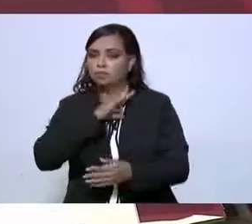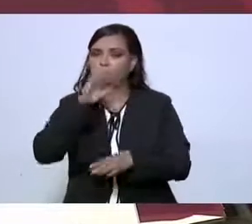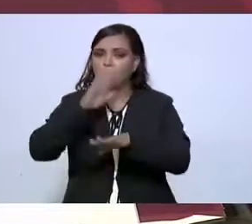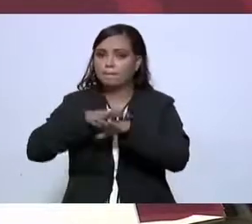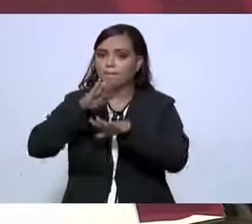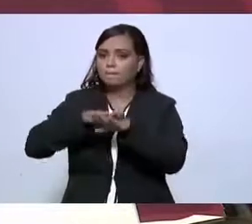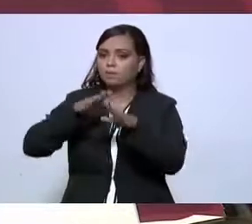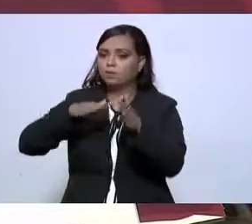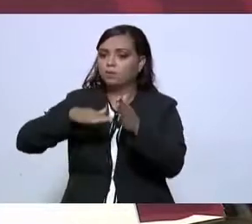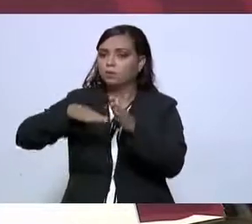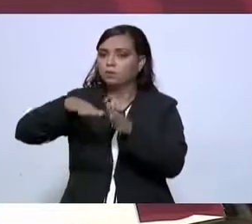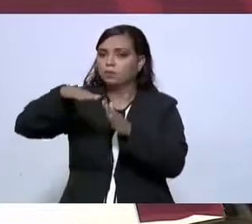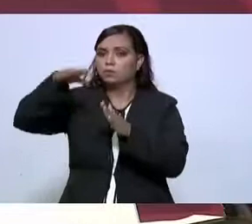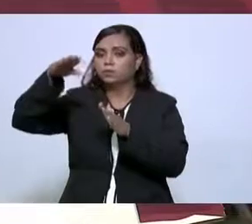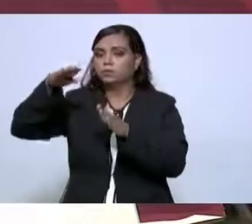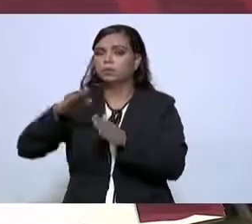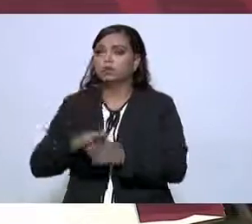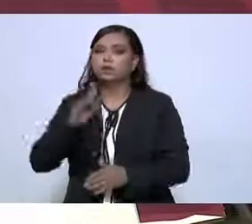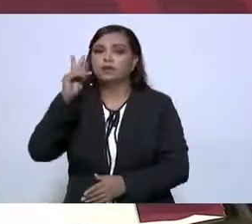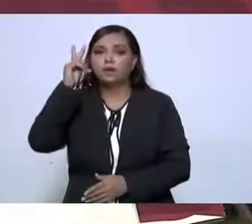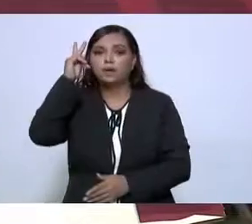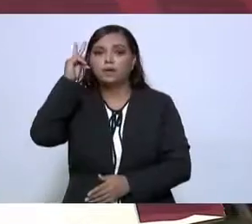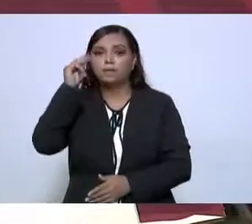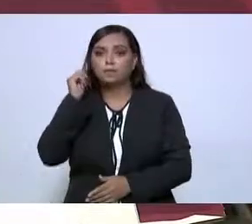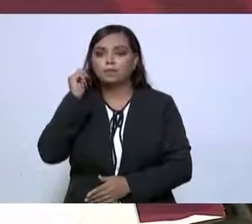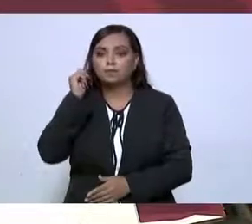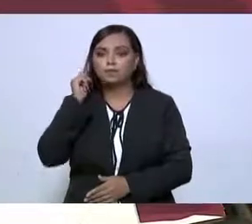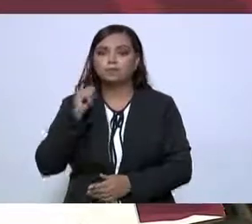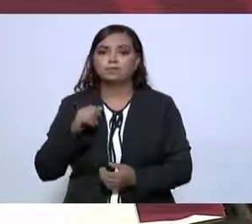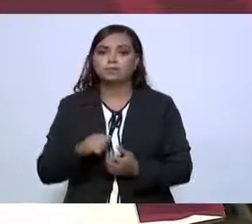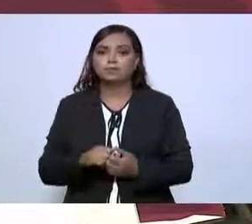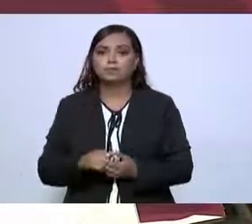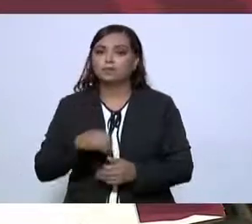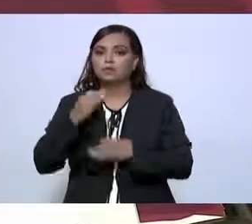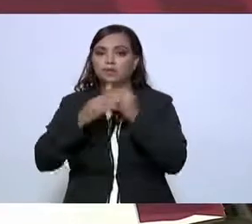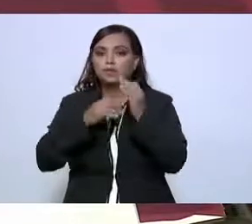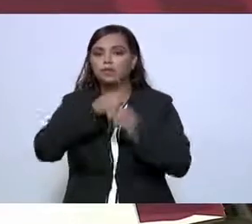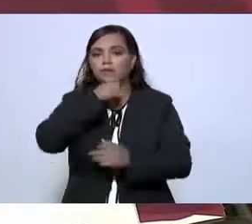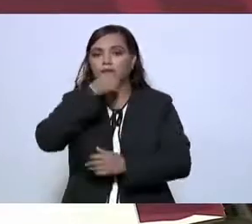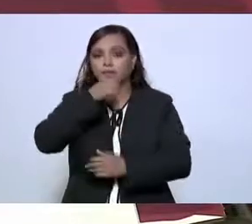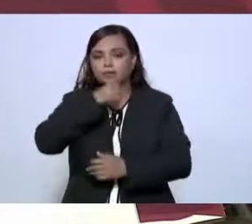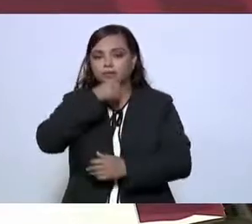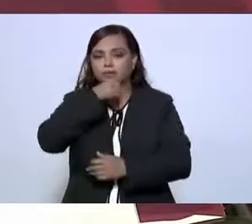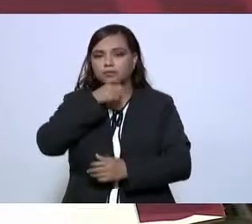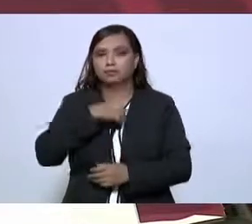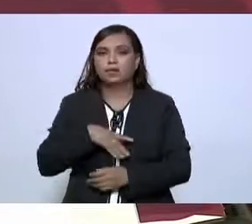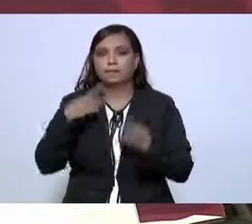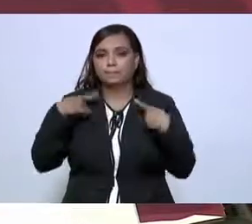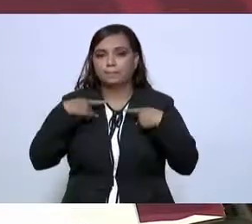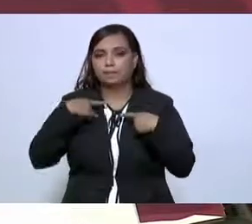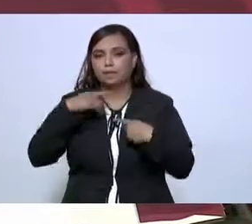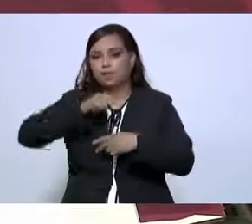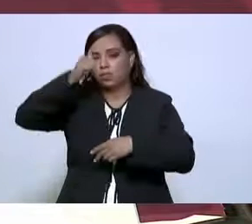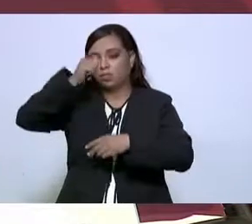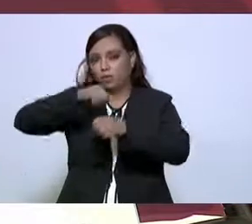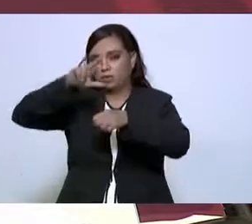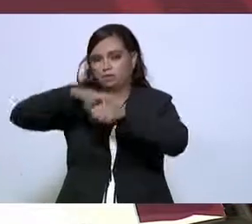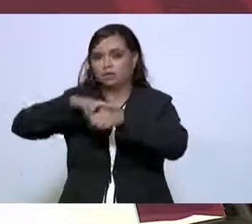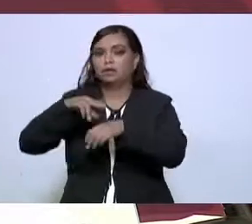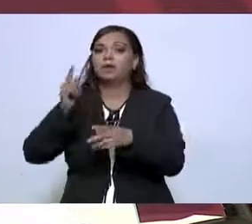aumentando la pensión a los adultos mayores ya a partir de enero,